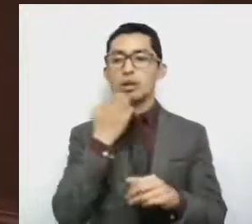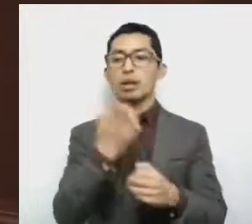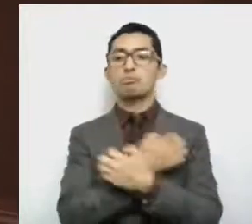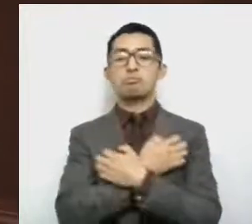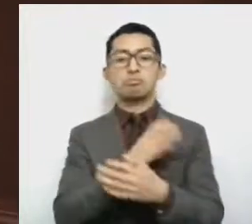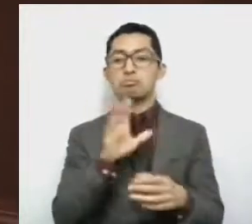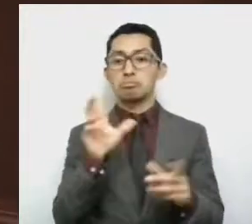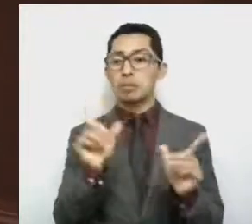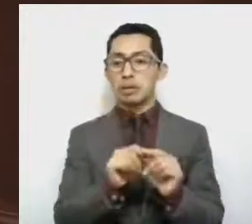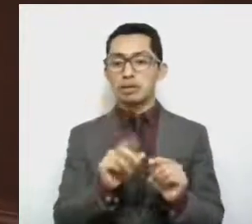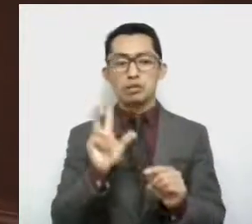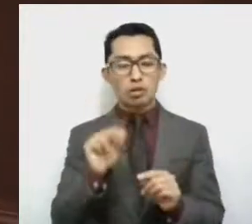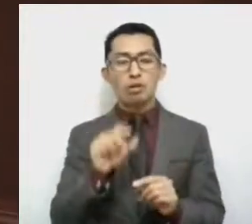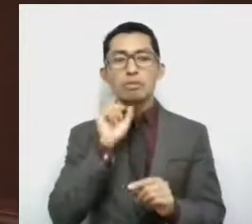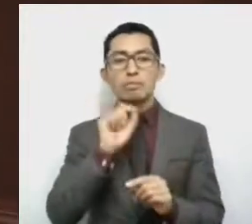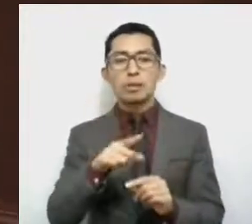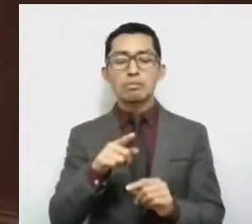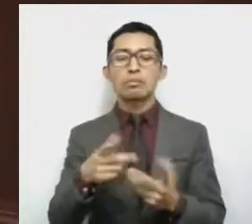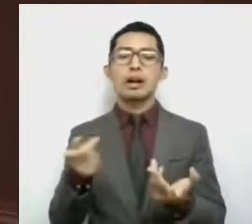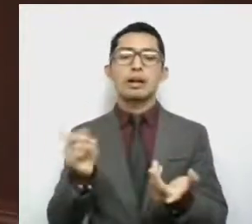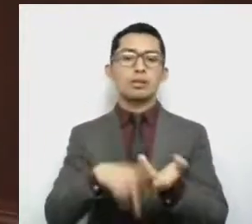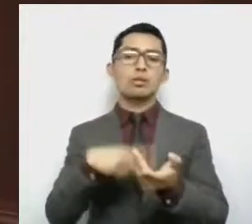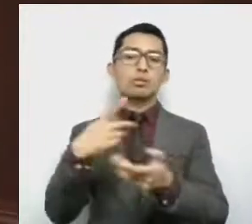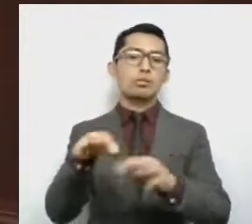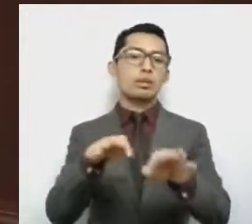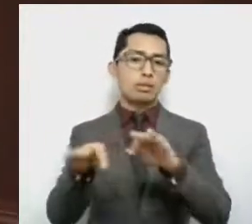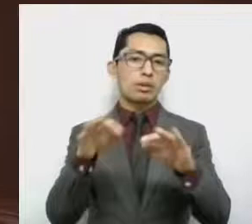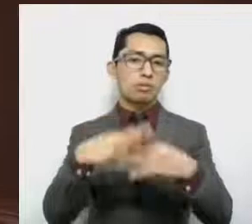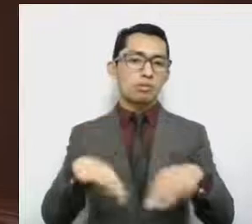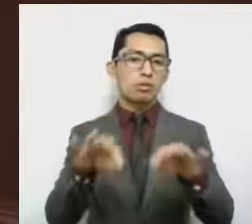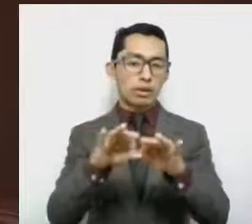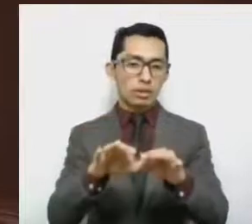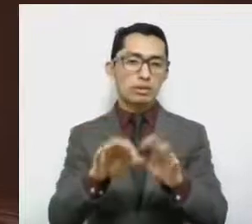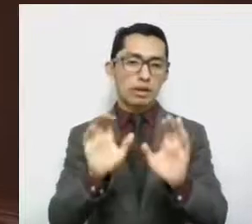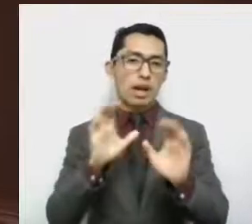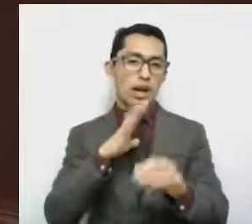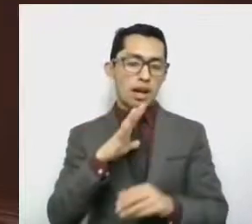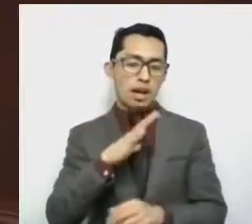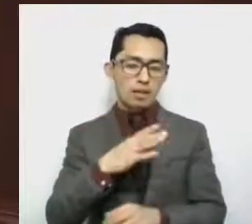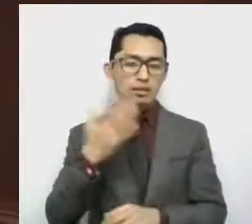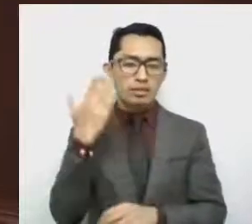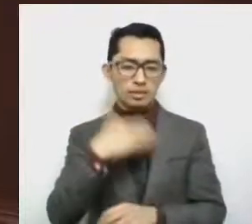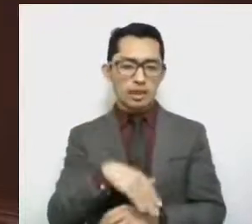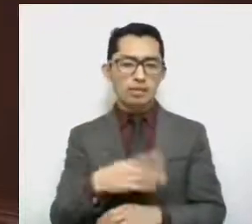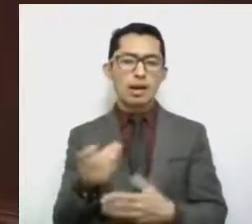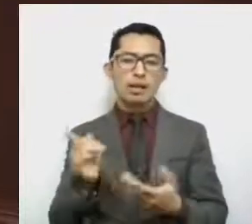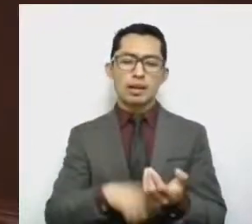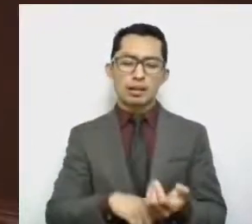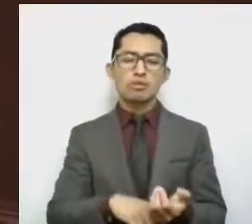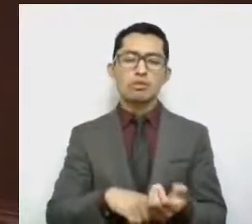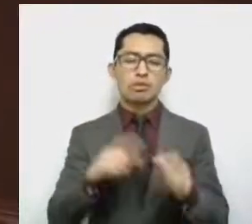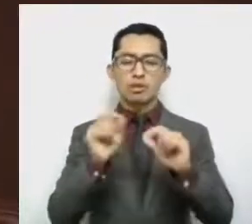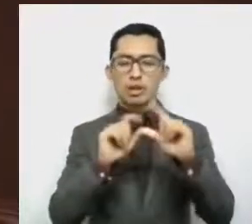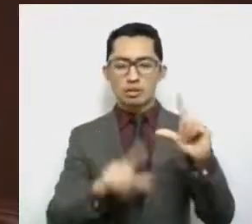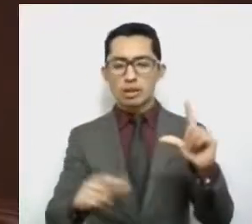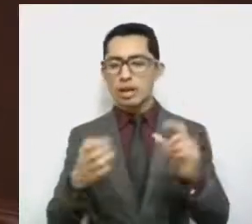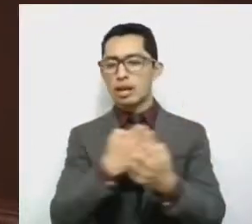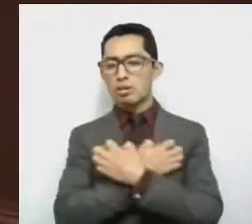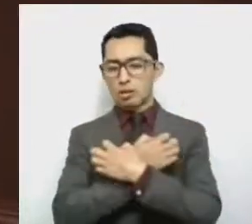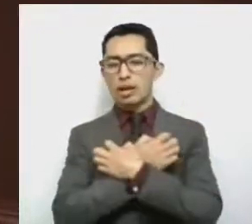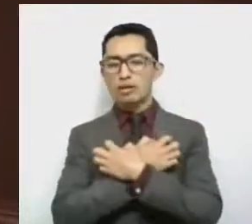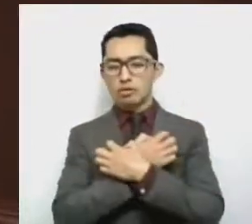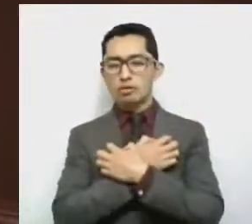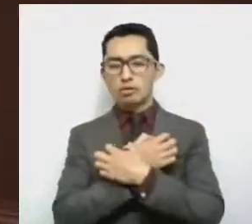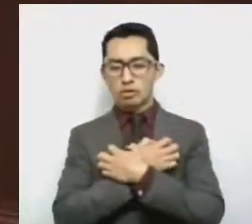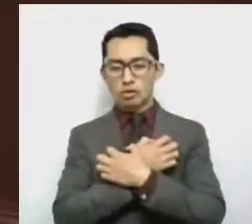sino también de carácter laboral, ya que de acuerdo a la Cámara Nacional de la Educación de la República Mexicana,